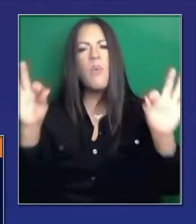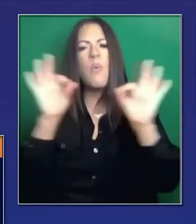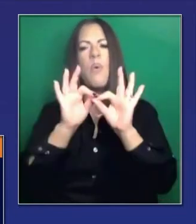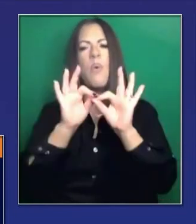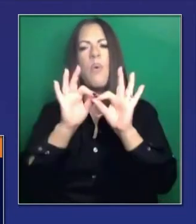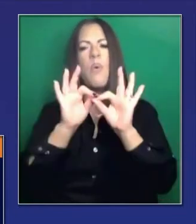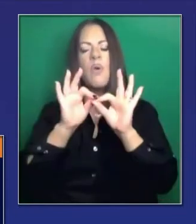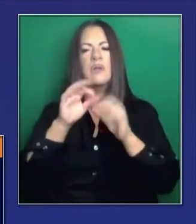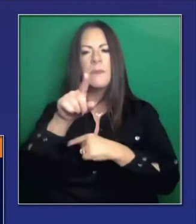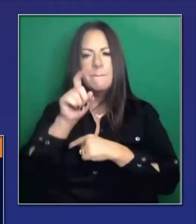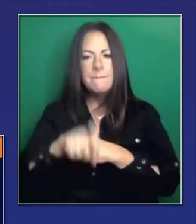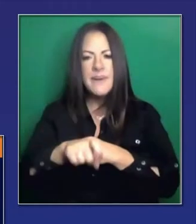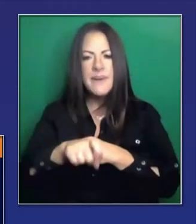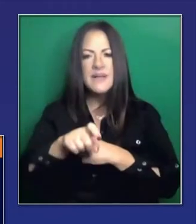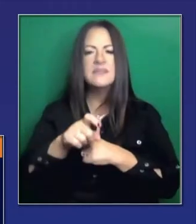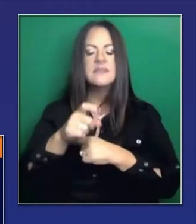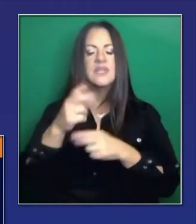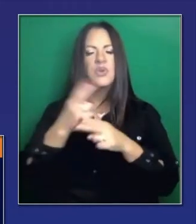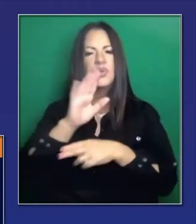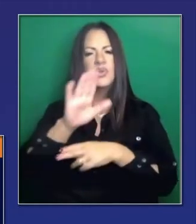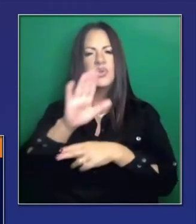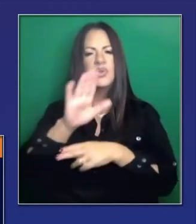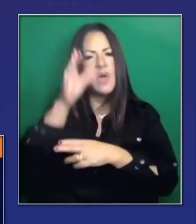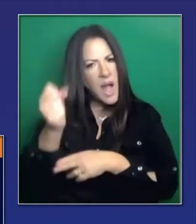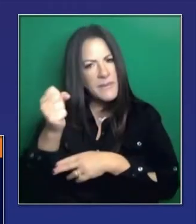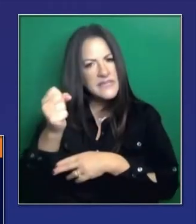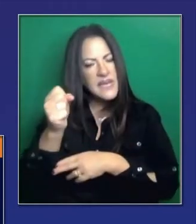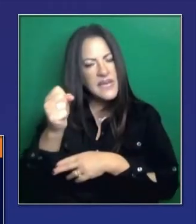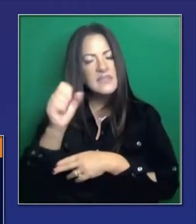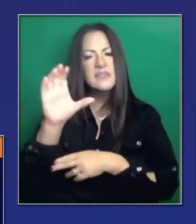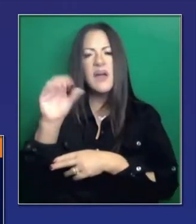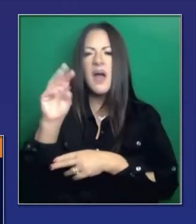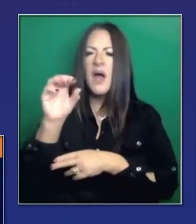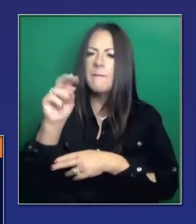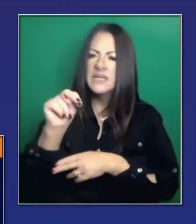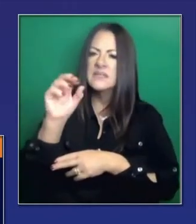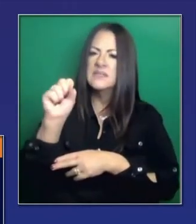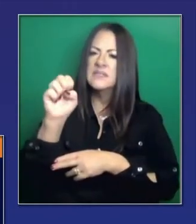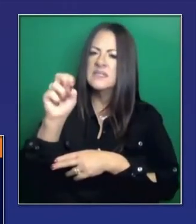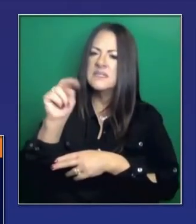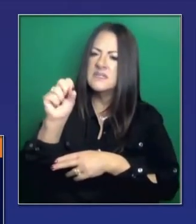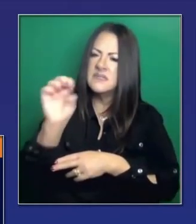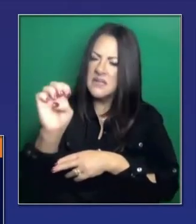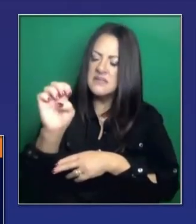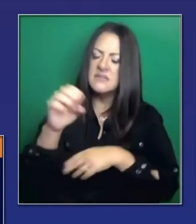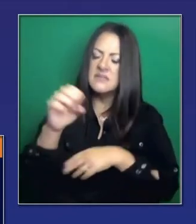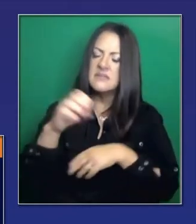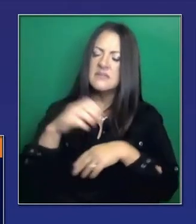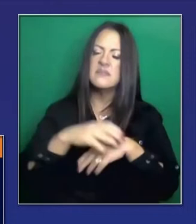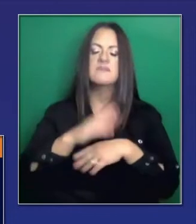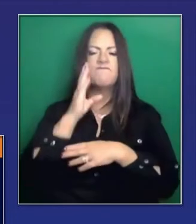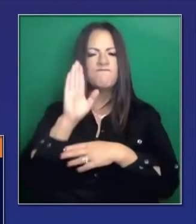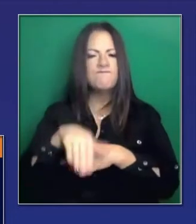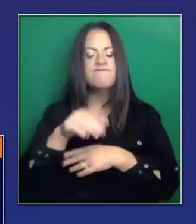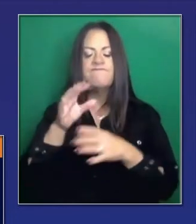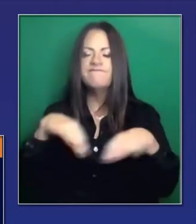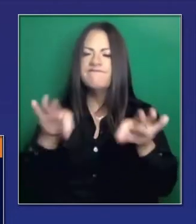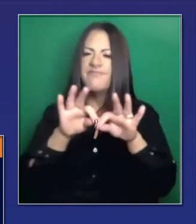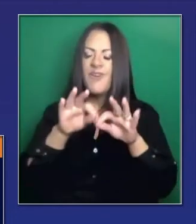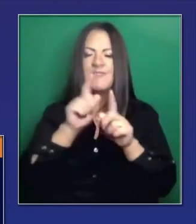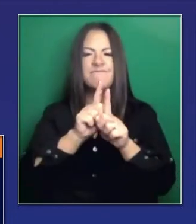Por eso es importantísimo considerar las cosas que hemos estado haciendo, de sentido común,